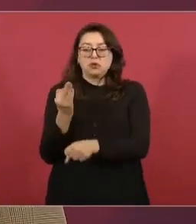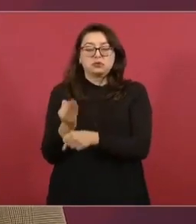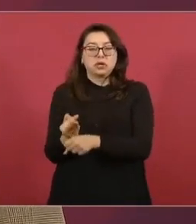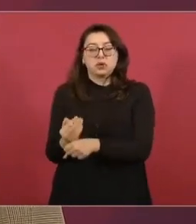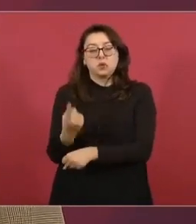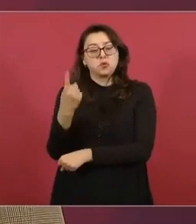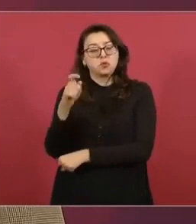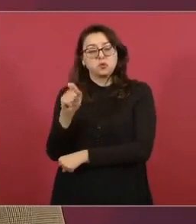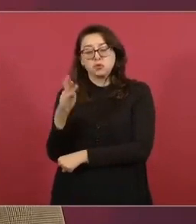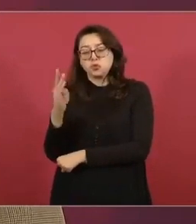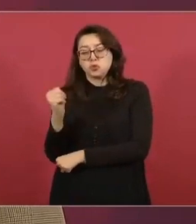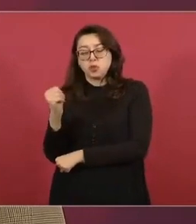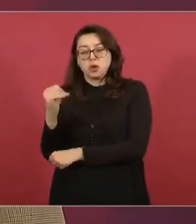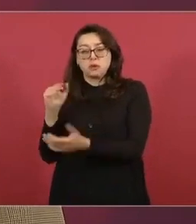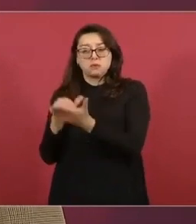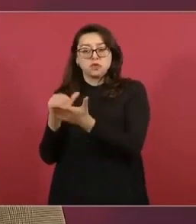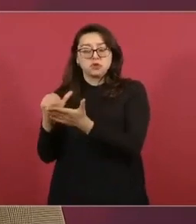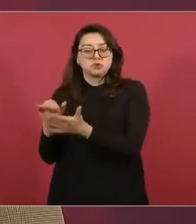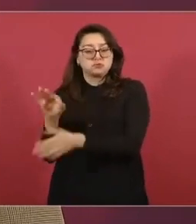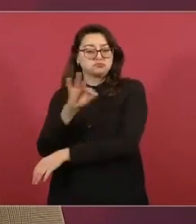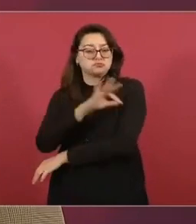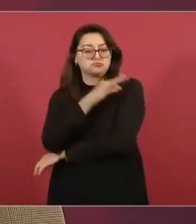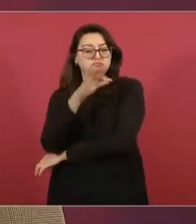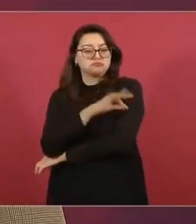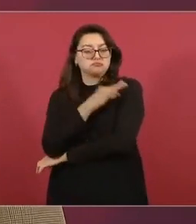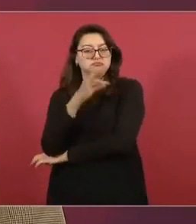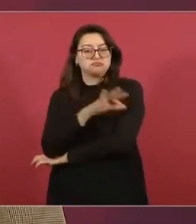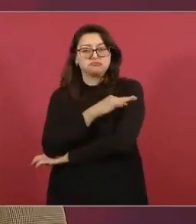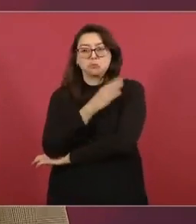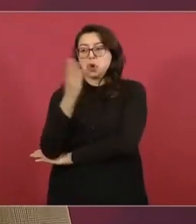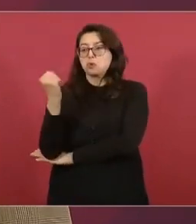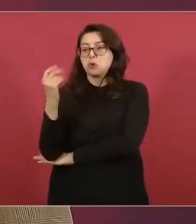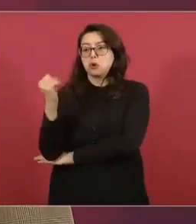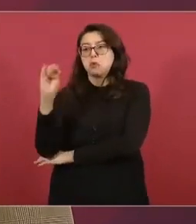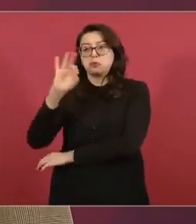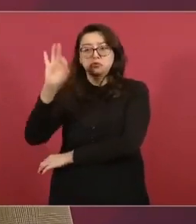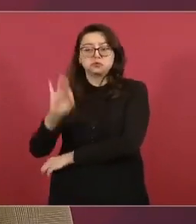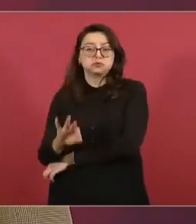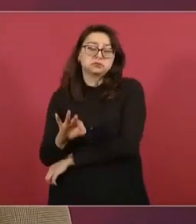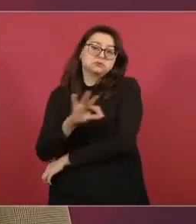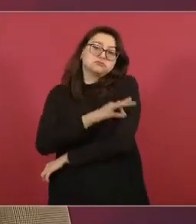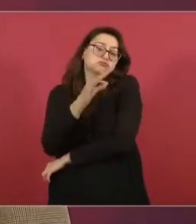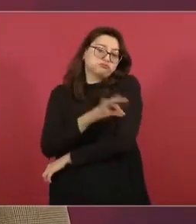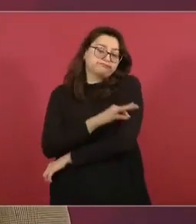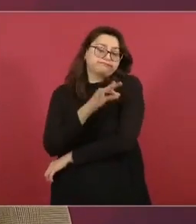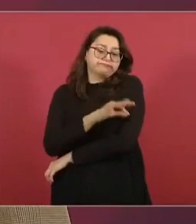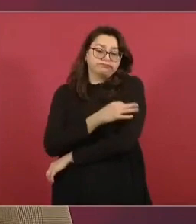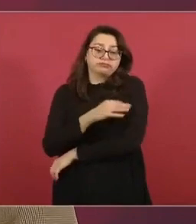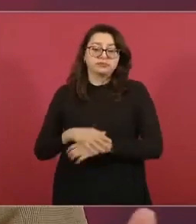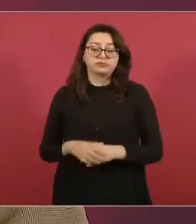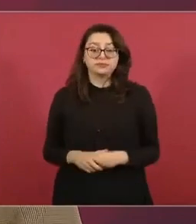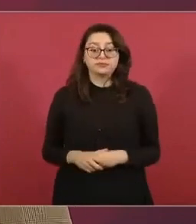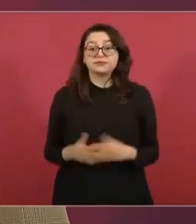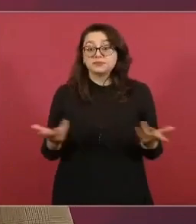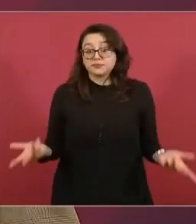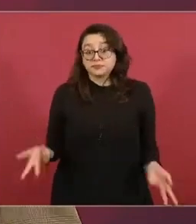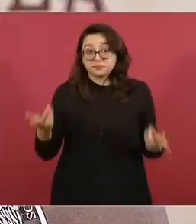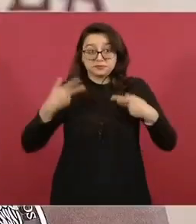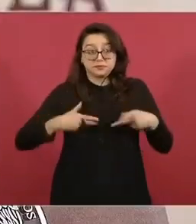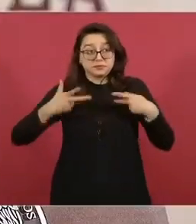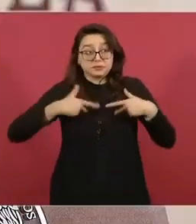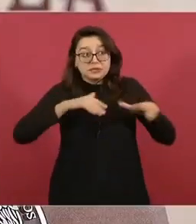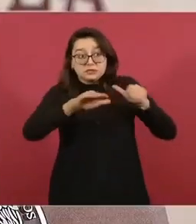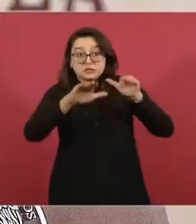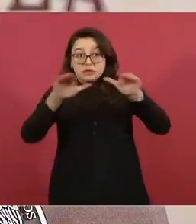de dosis que se han aplicado esto representa 9.5% de avance entonces también hacer un llamado